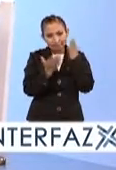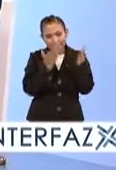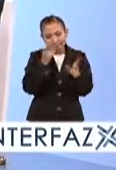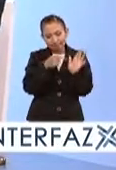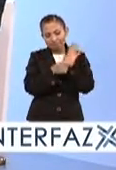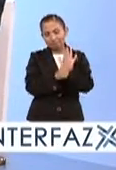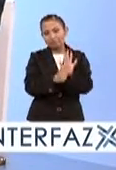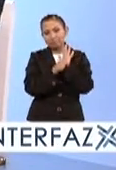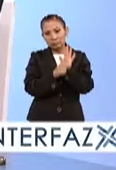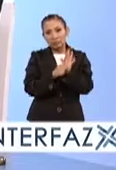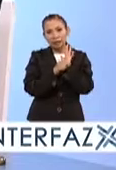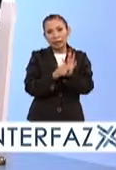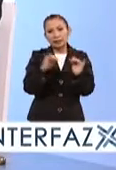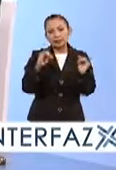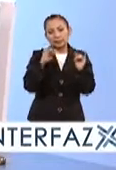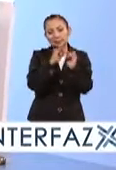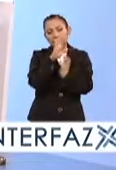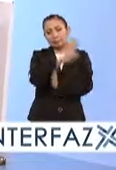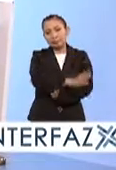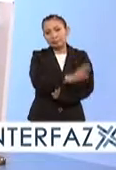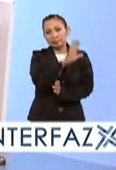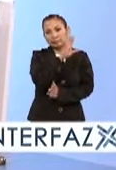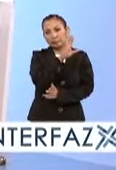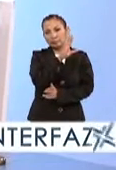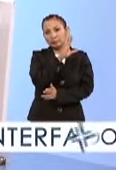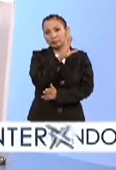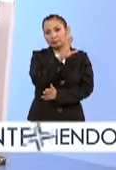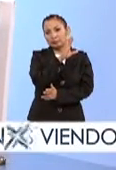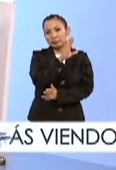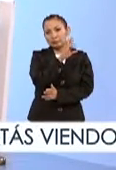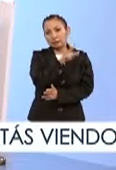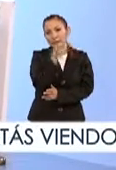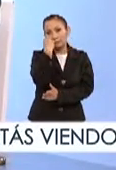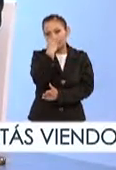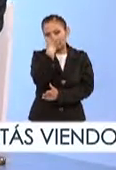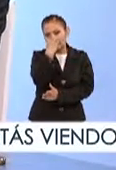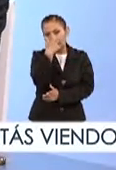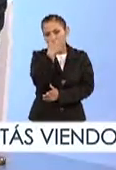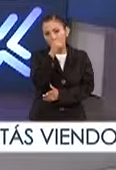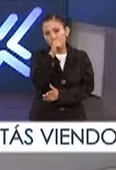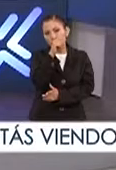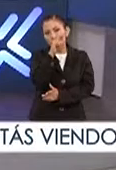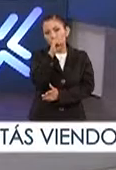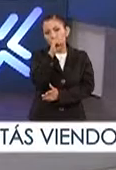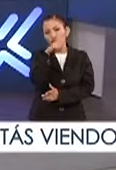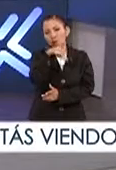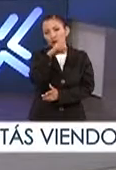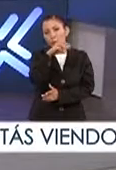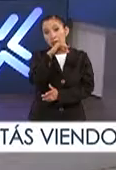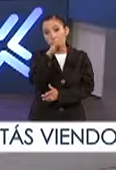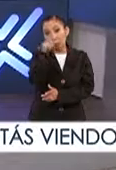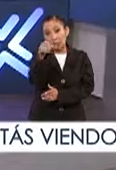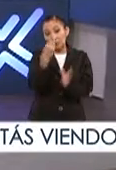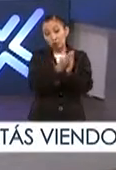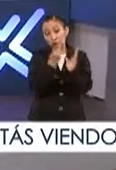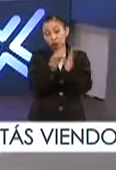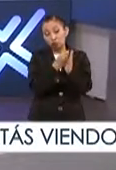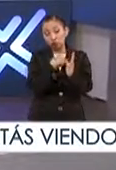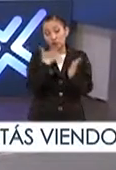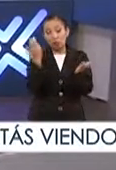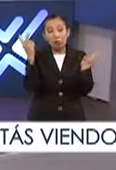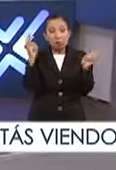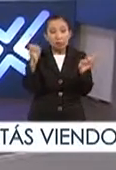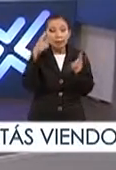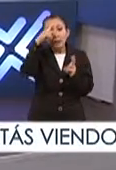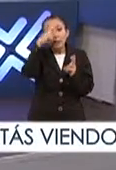insignia de esta institución que es precisamente gastronomía, pero ustedes están ofreciendo un curso gastronómico